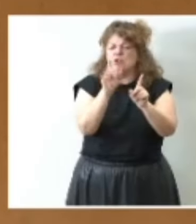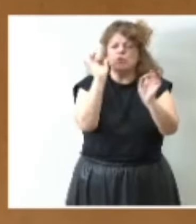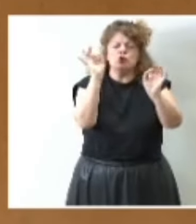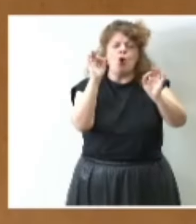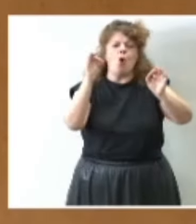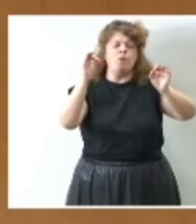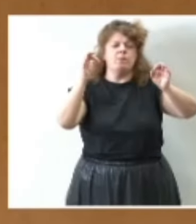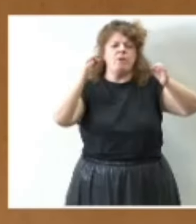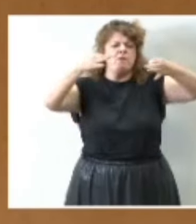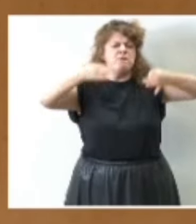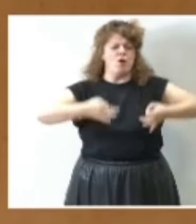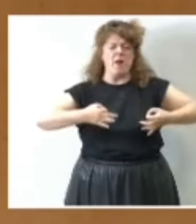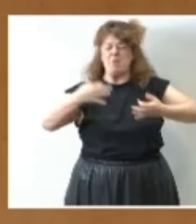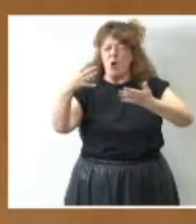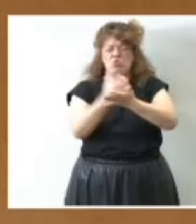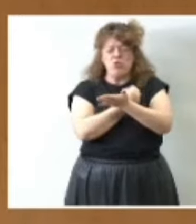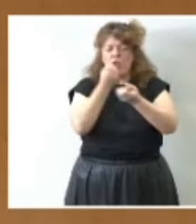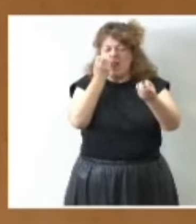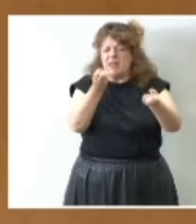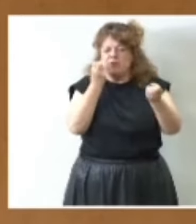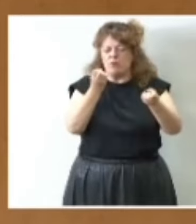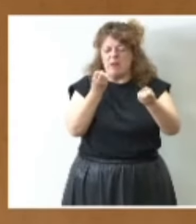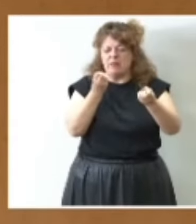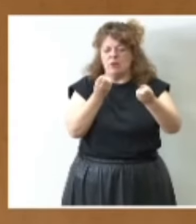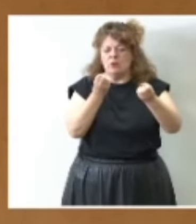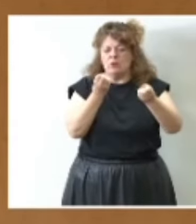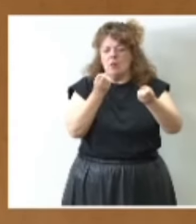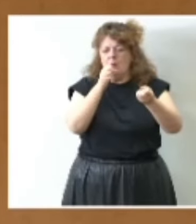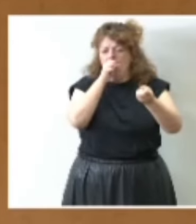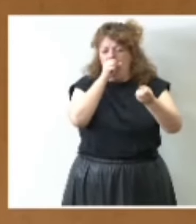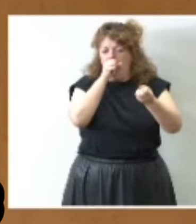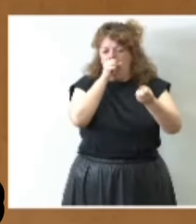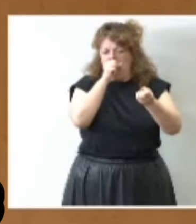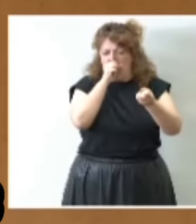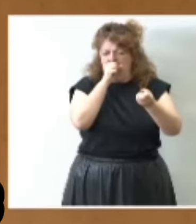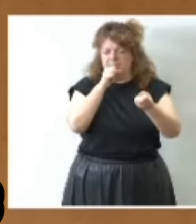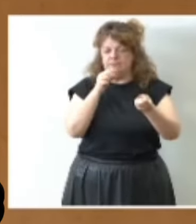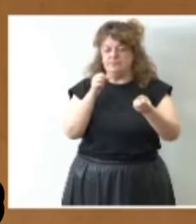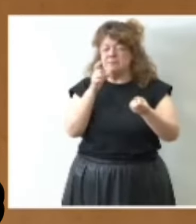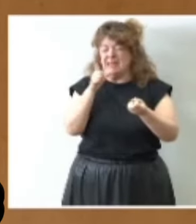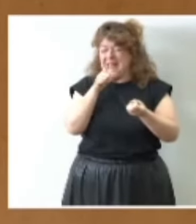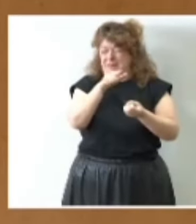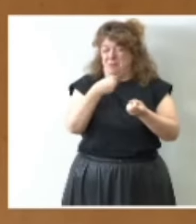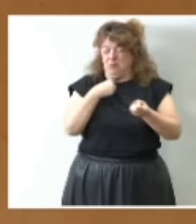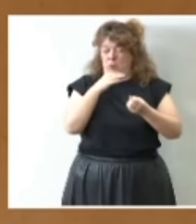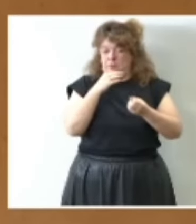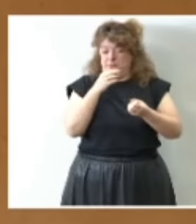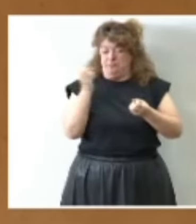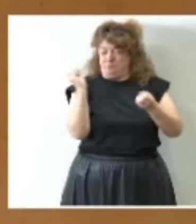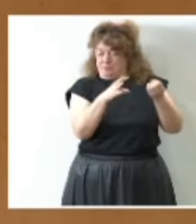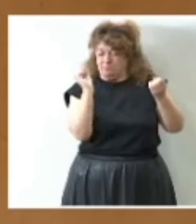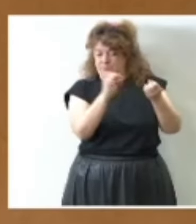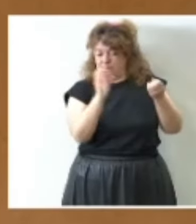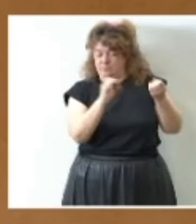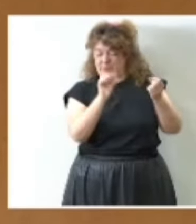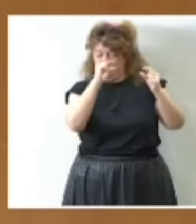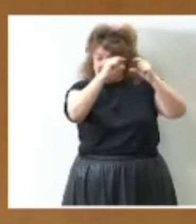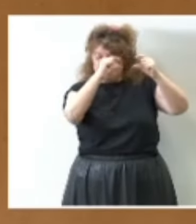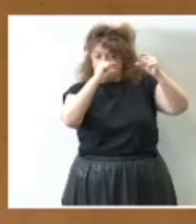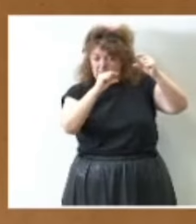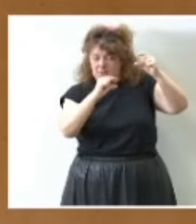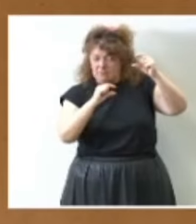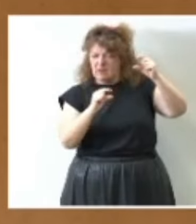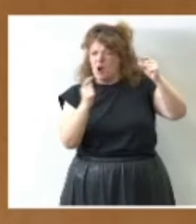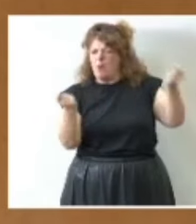formal porque toda la información con la que se nutren esos informes partida a partida está